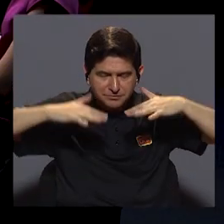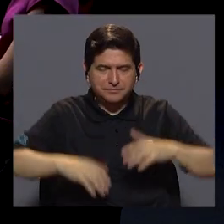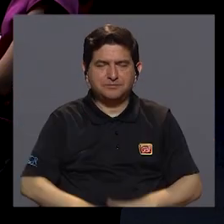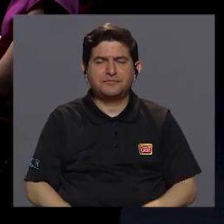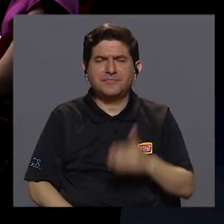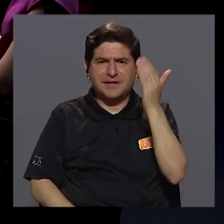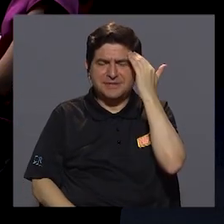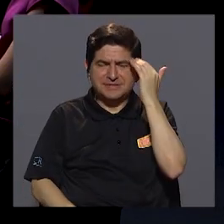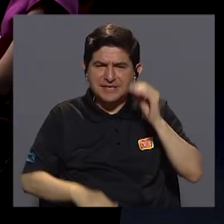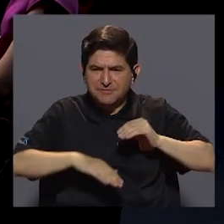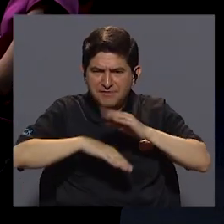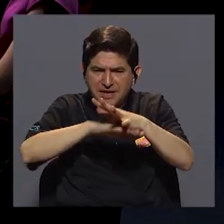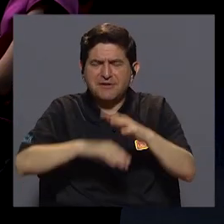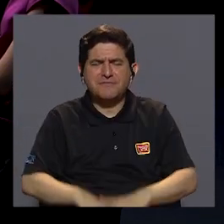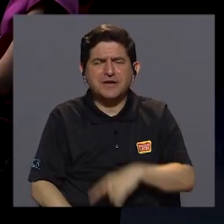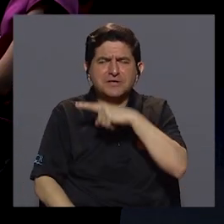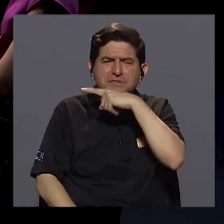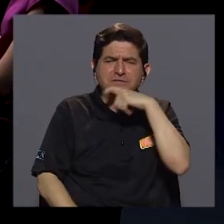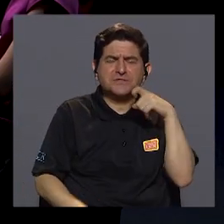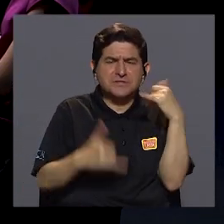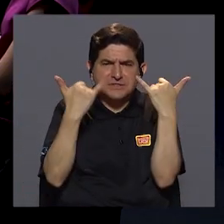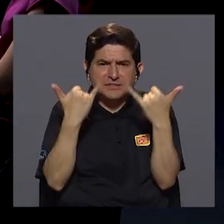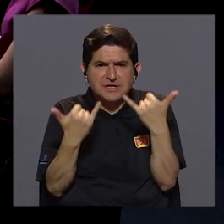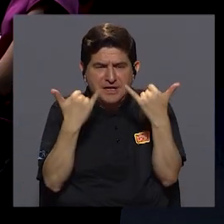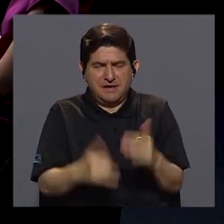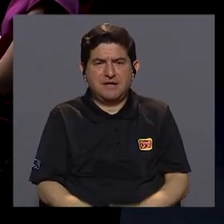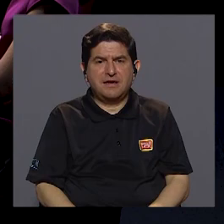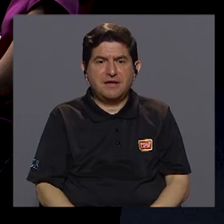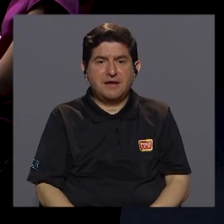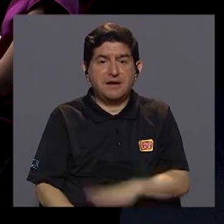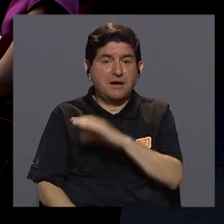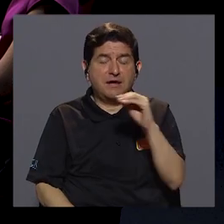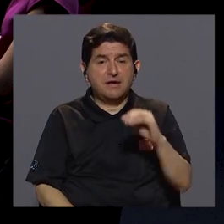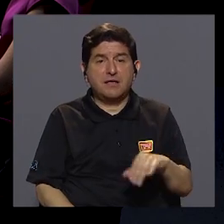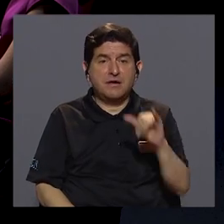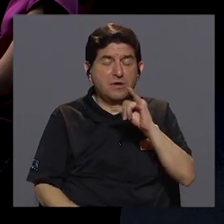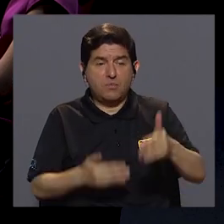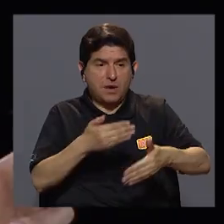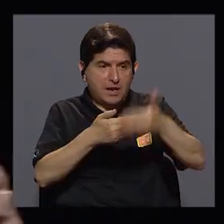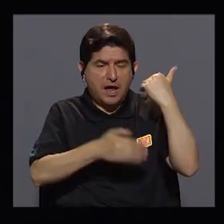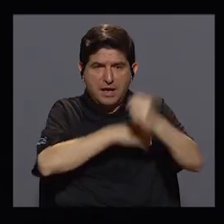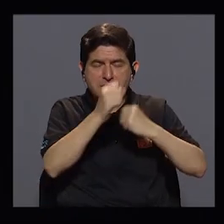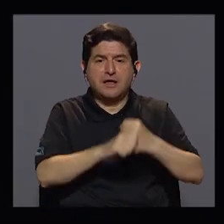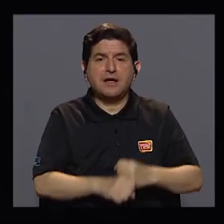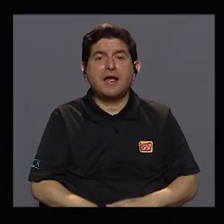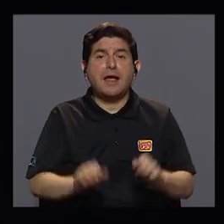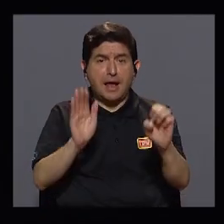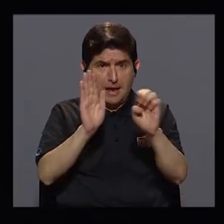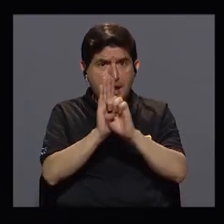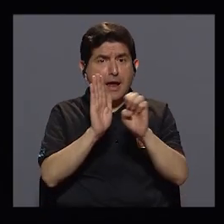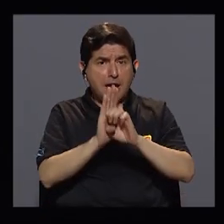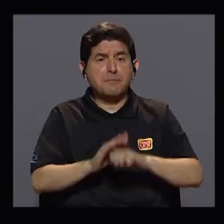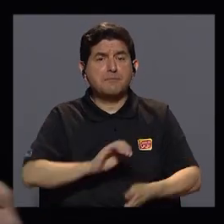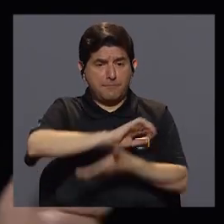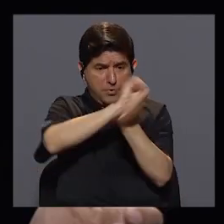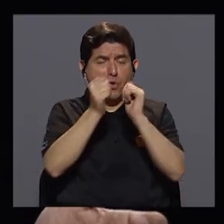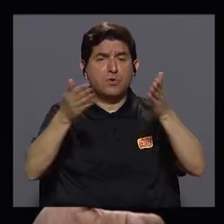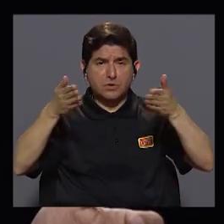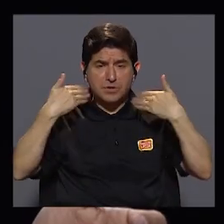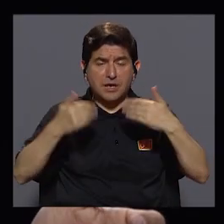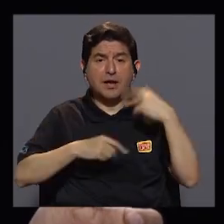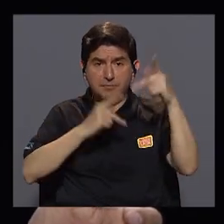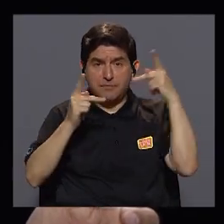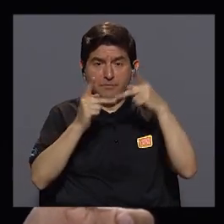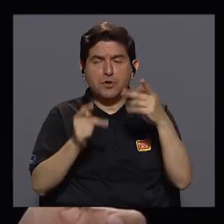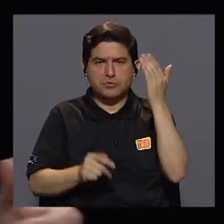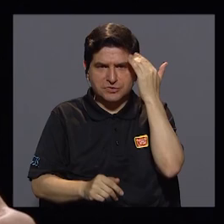Conocimos los efectos de la sequía que estamos viviendo en este momento, la que vivimos hace varios... Es un ejemplo perfecto, el cambio climático. Todos sabemos que nos